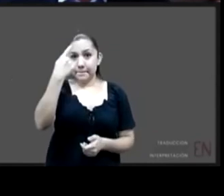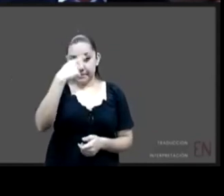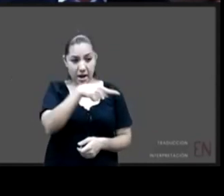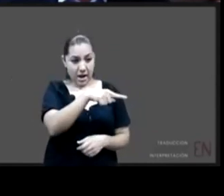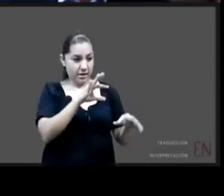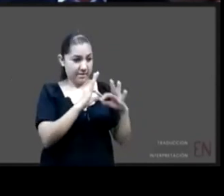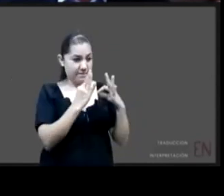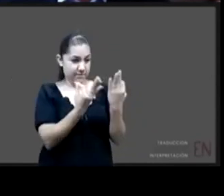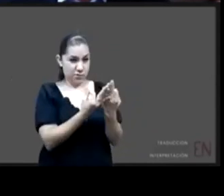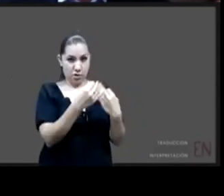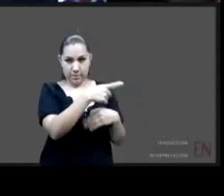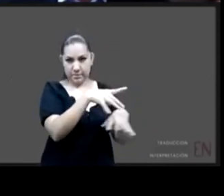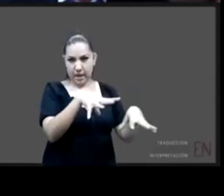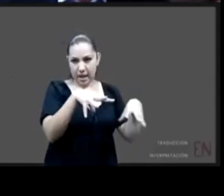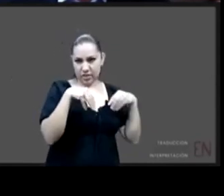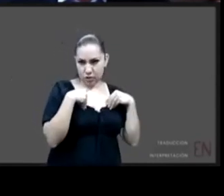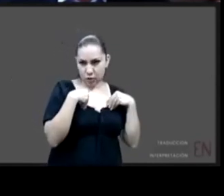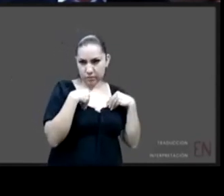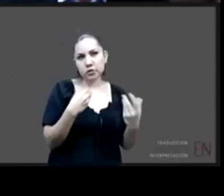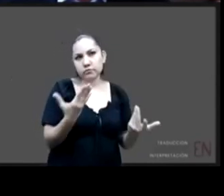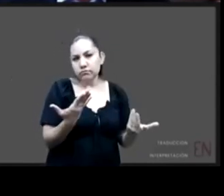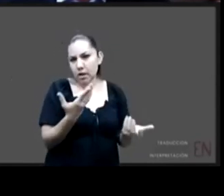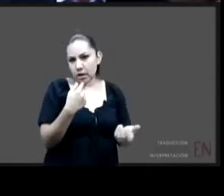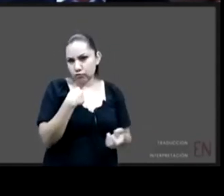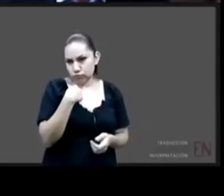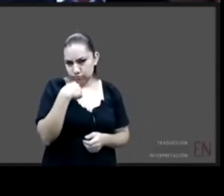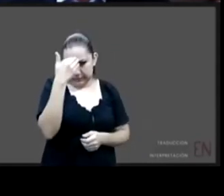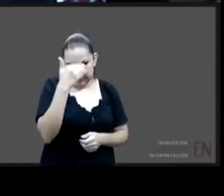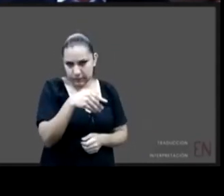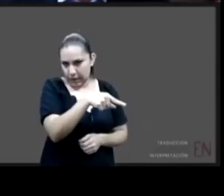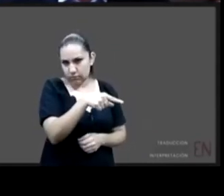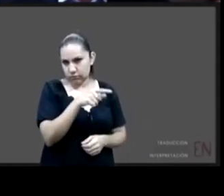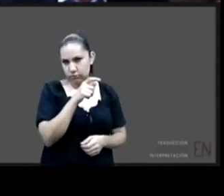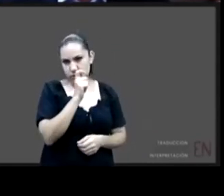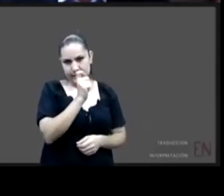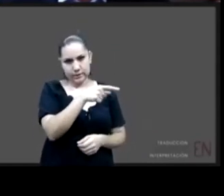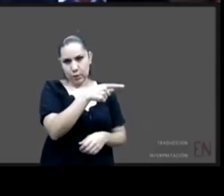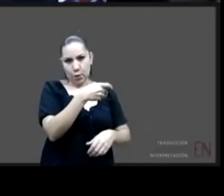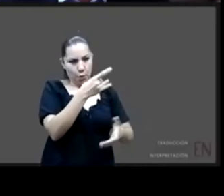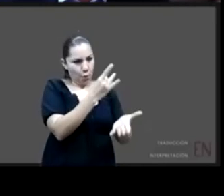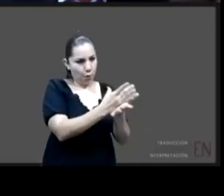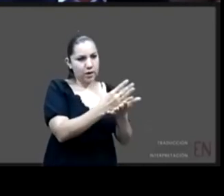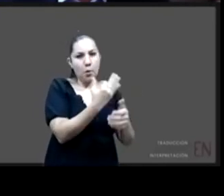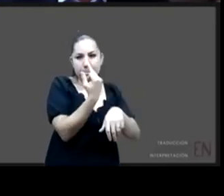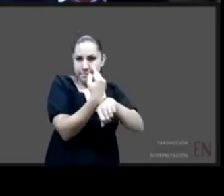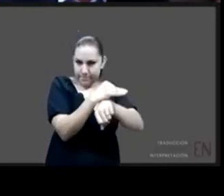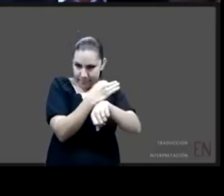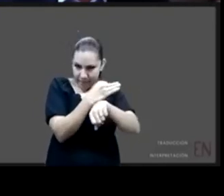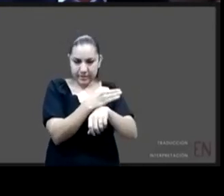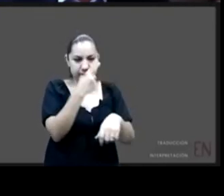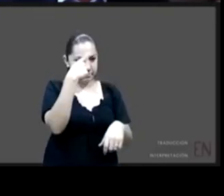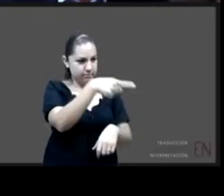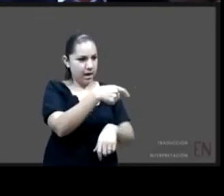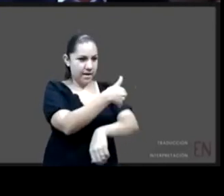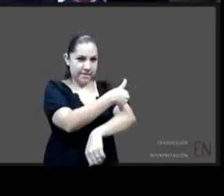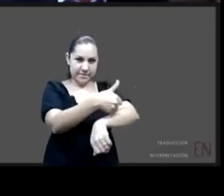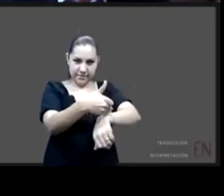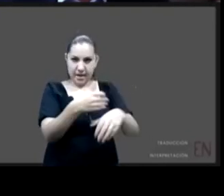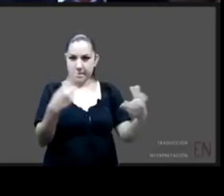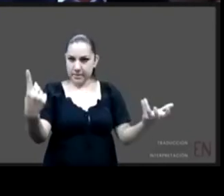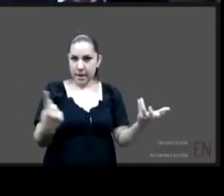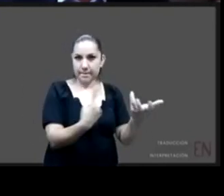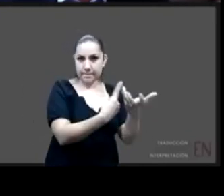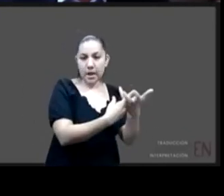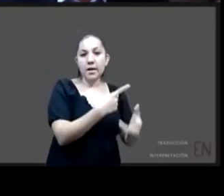superficialmente la figura de acogida pues se les va a otorgar un certificado de idoneidad y